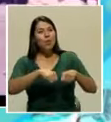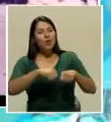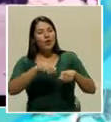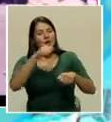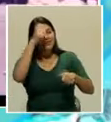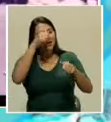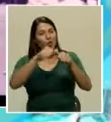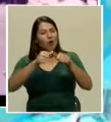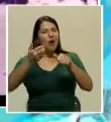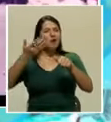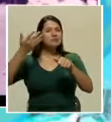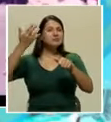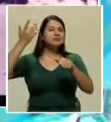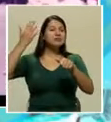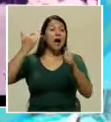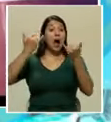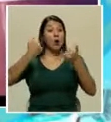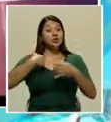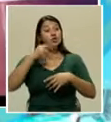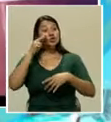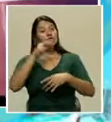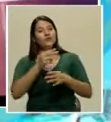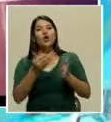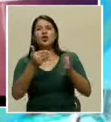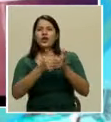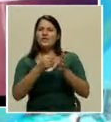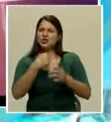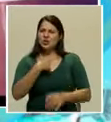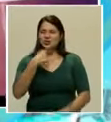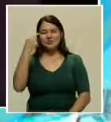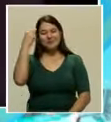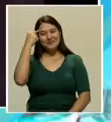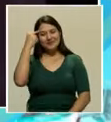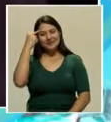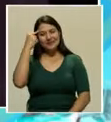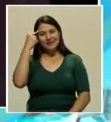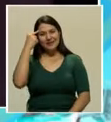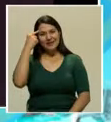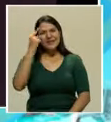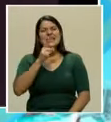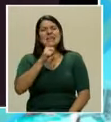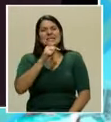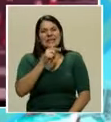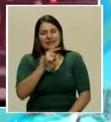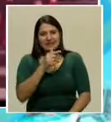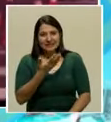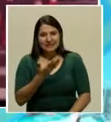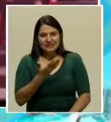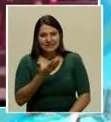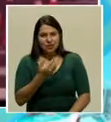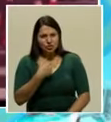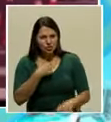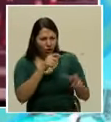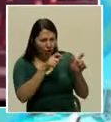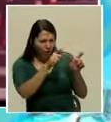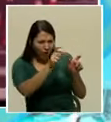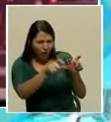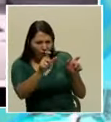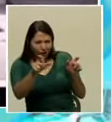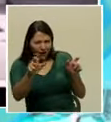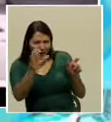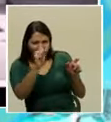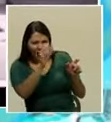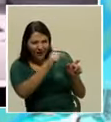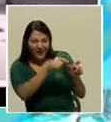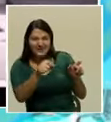viaje en el tiempo. Ahora que lo veía de nuevo, pensaba quiénes serán. Algunos los identifico de estos